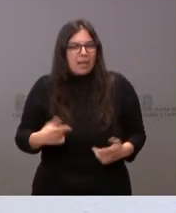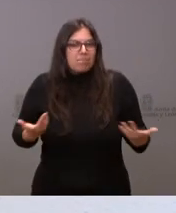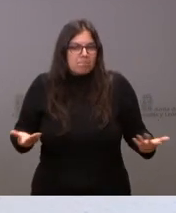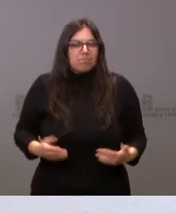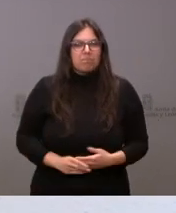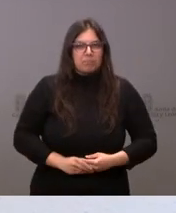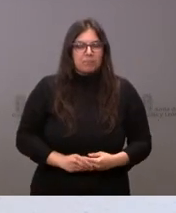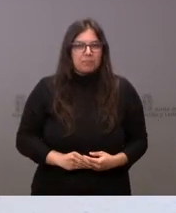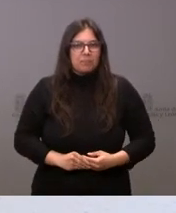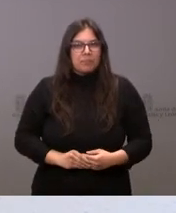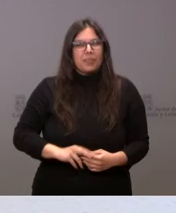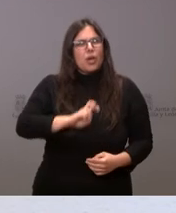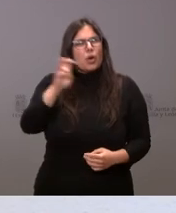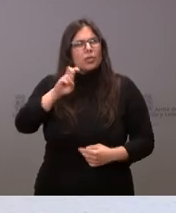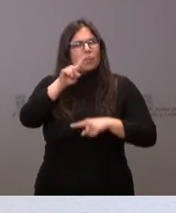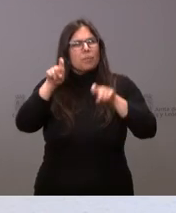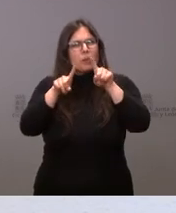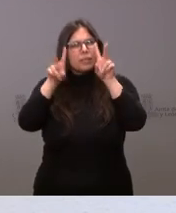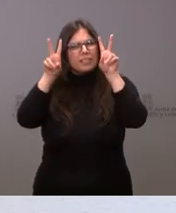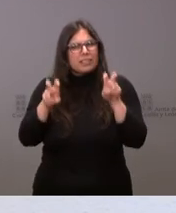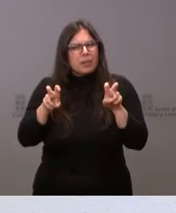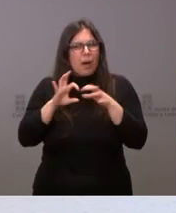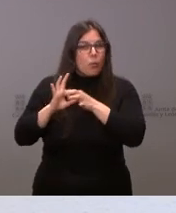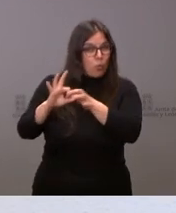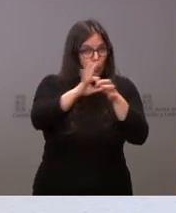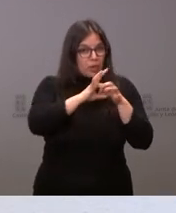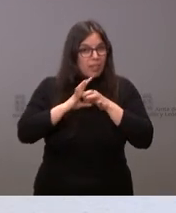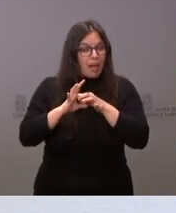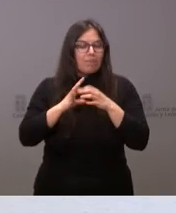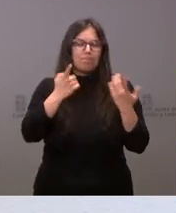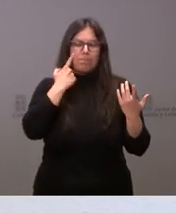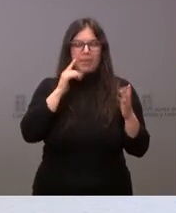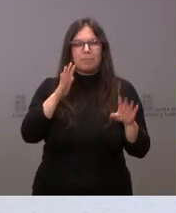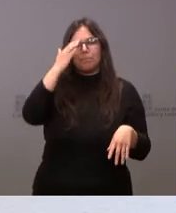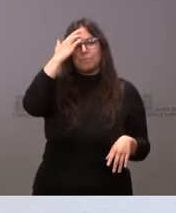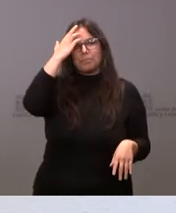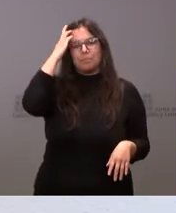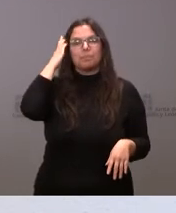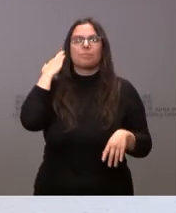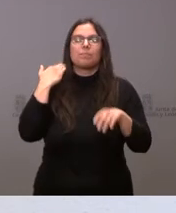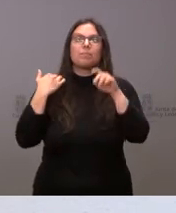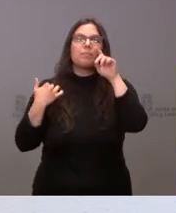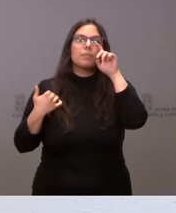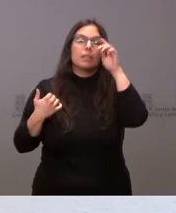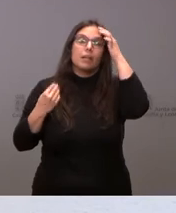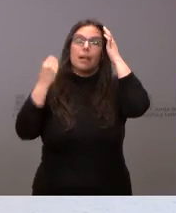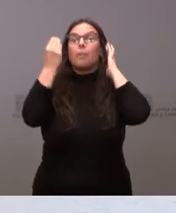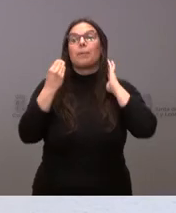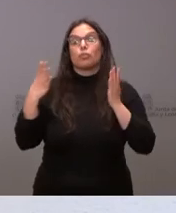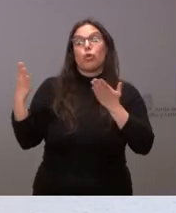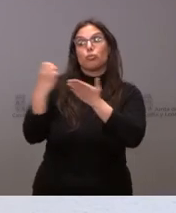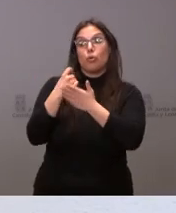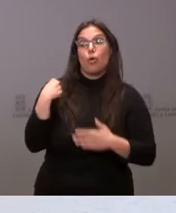Y por otro lado había hablado respecto de la unidad. Mire, creo que hemos hecho todos un esfuerzo,